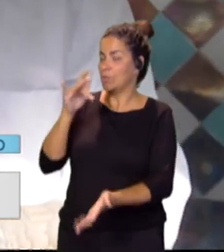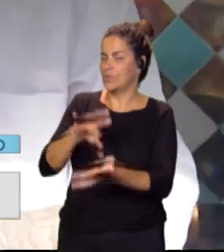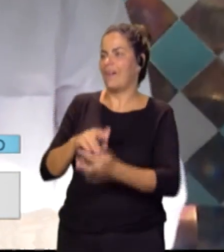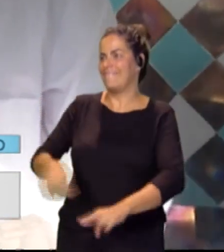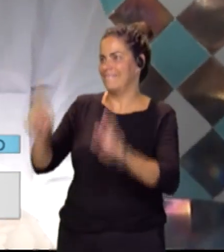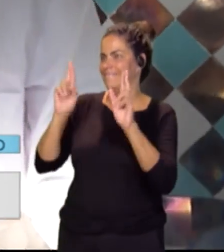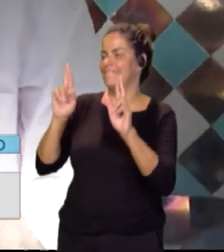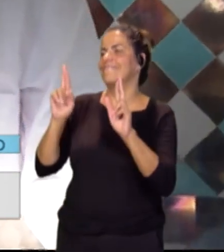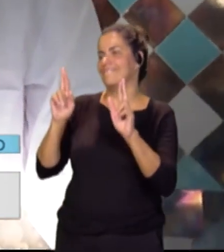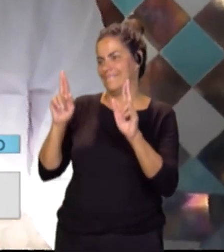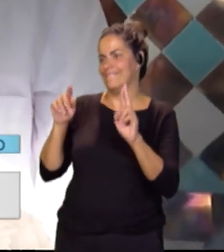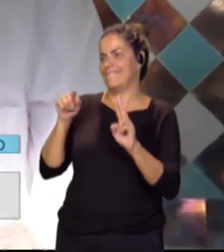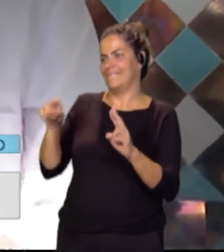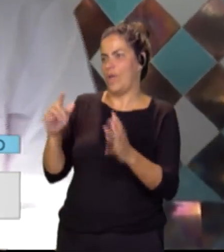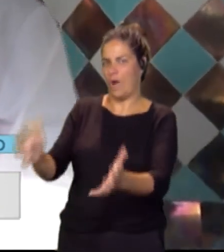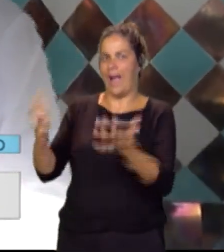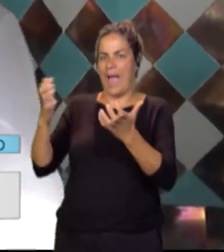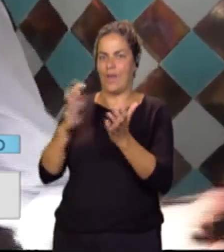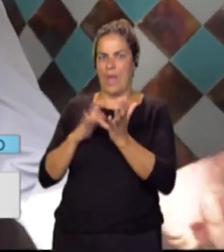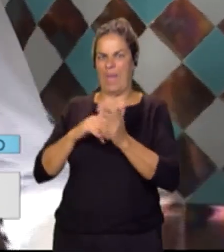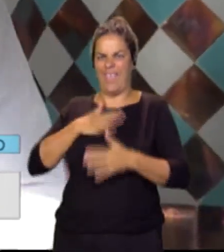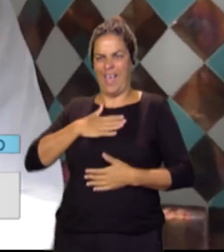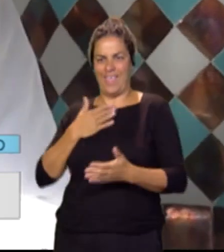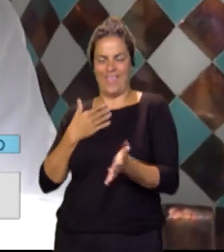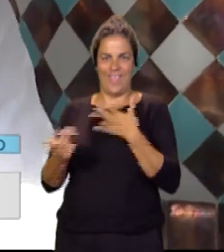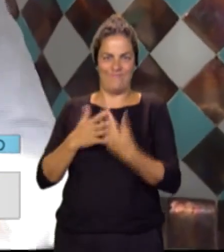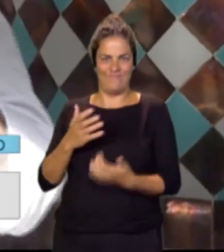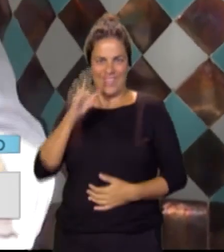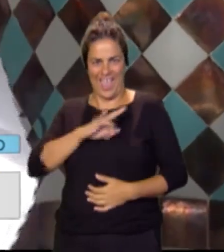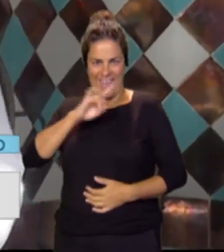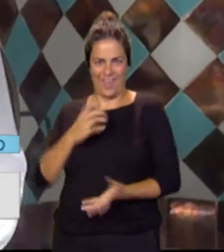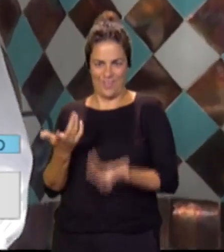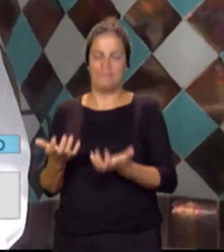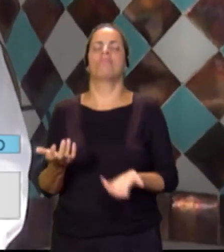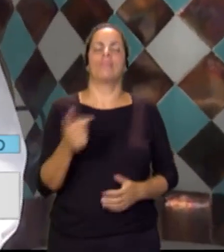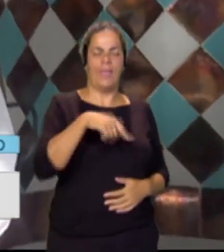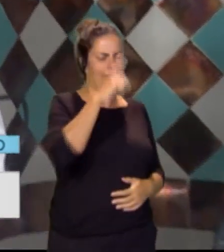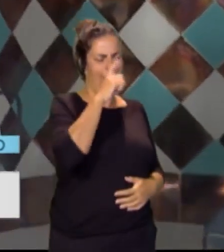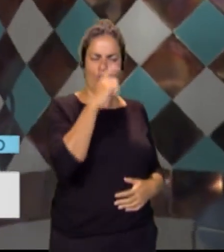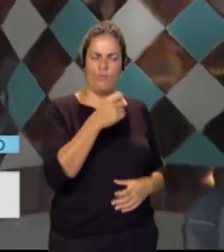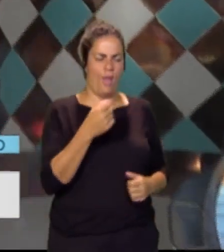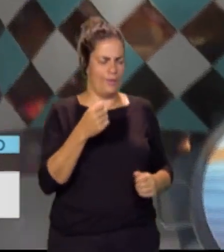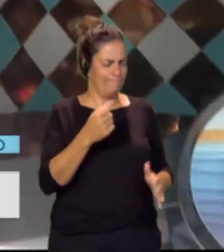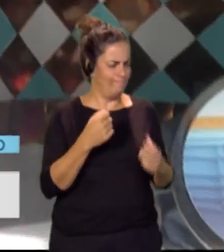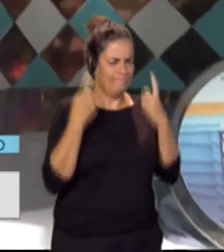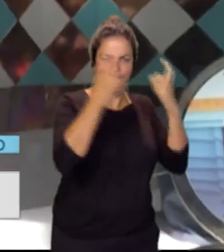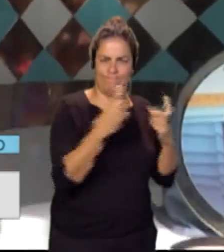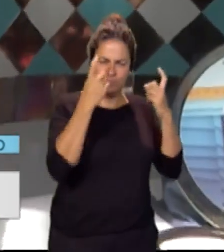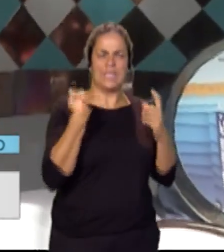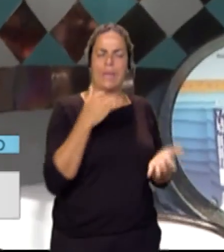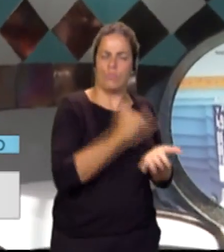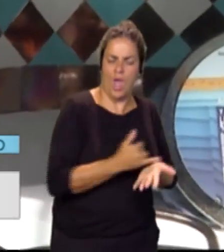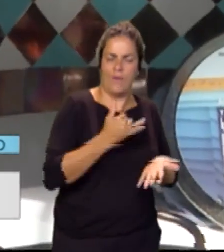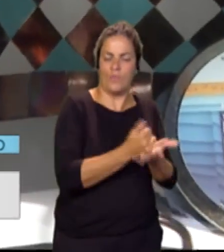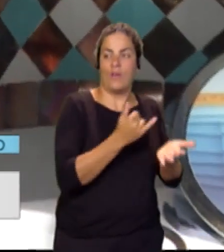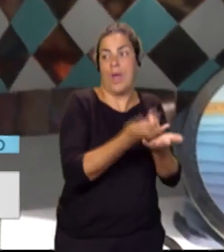realmente una paella de Autoria Canaria. Este año vamos con todo, estamos haciendo muchas pruebas, y nada, para nosotros lo